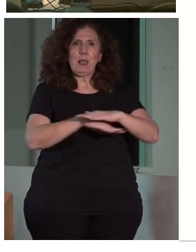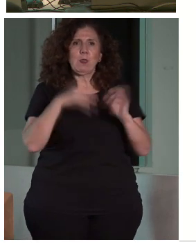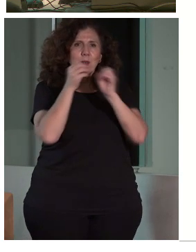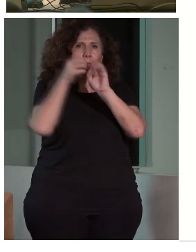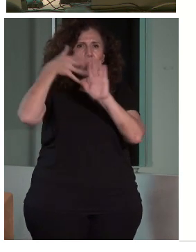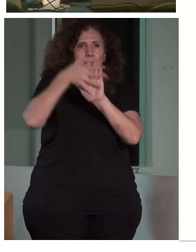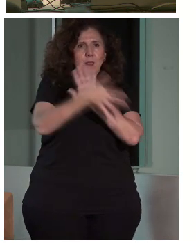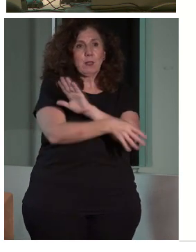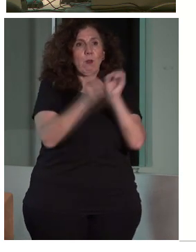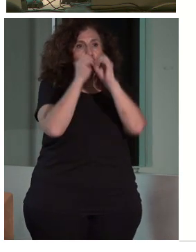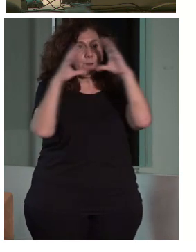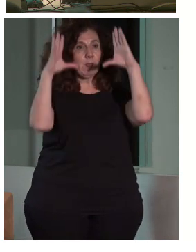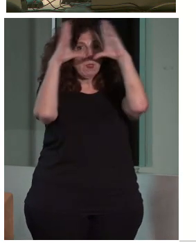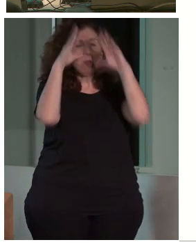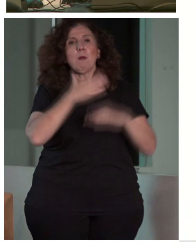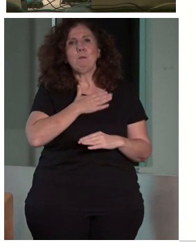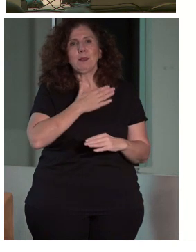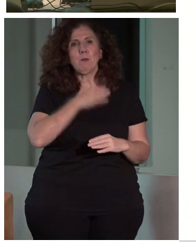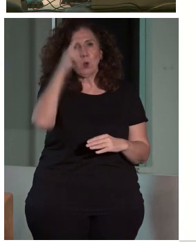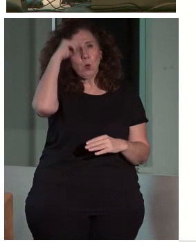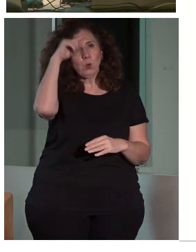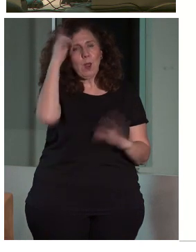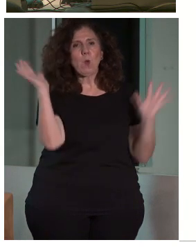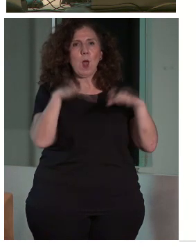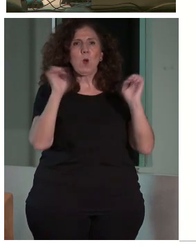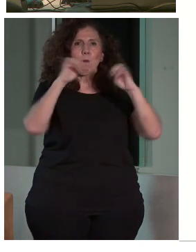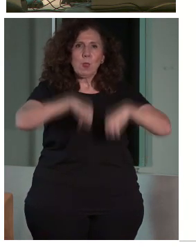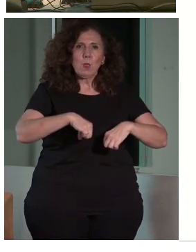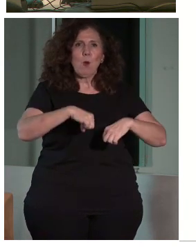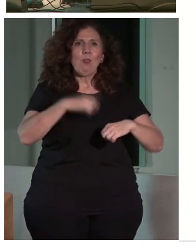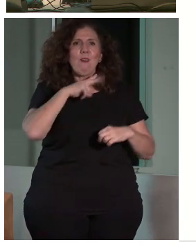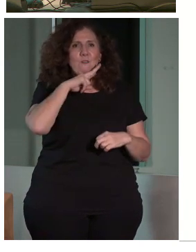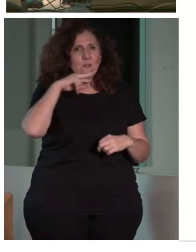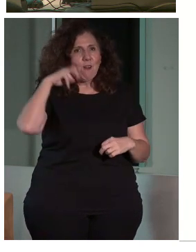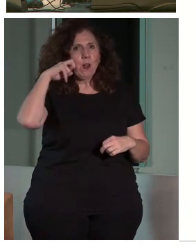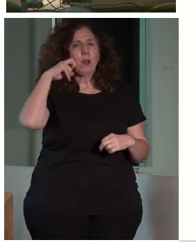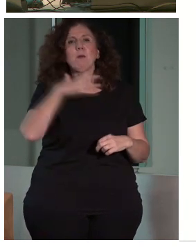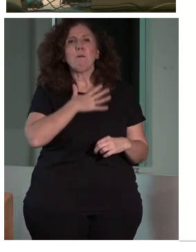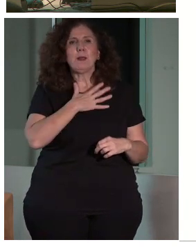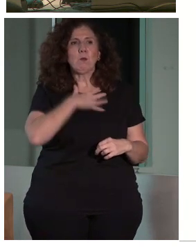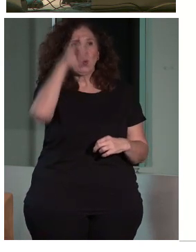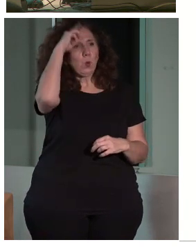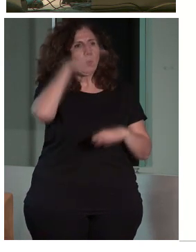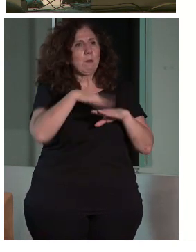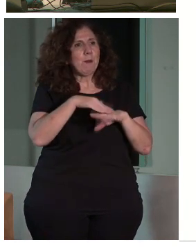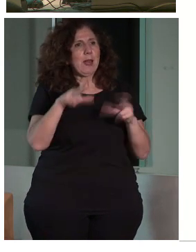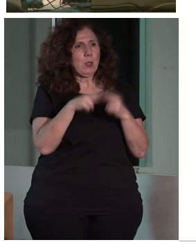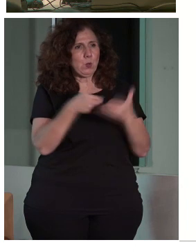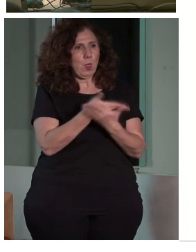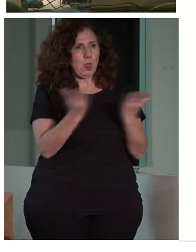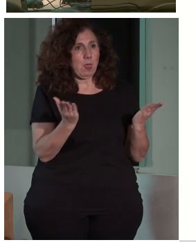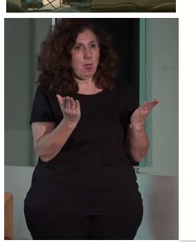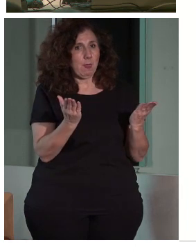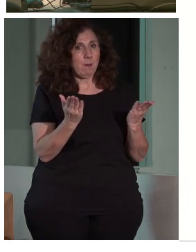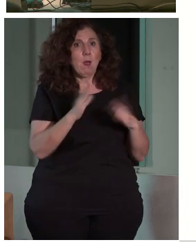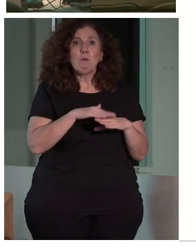Convención Europea de Valores de Patrimonio Cultural para la Sociedad, ¿vale?, porque el